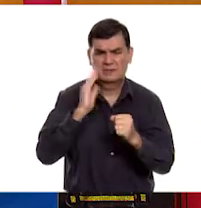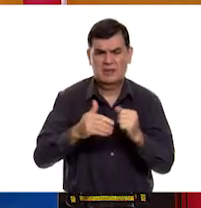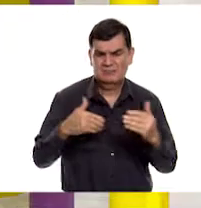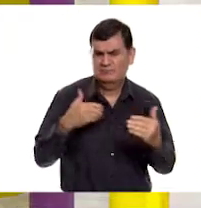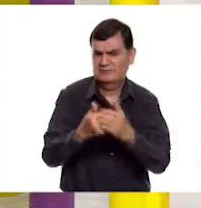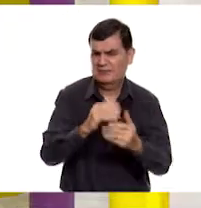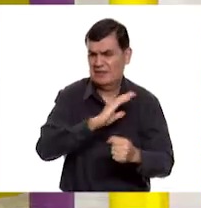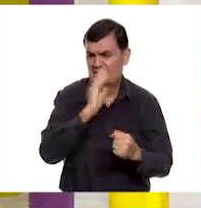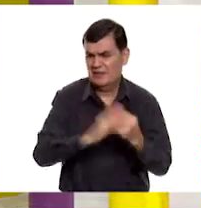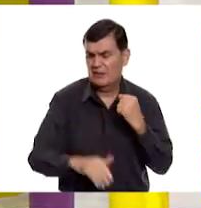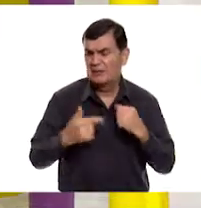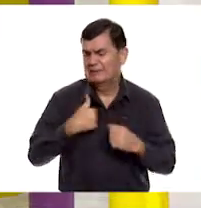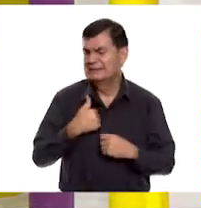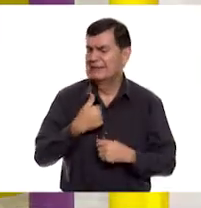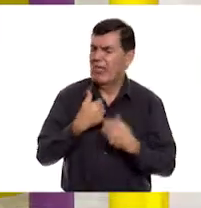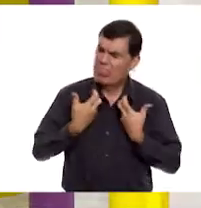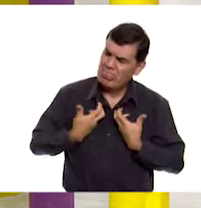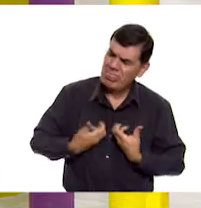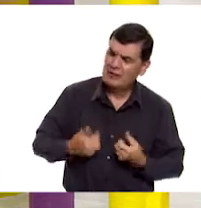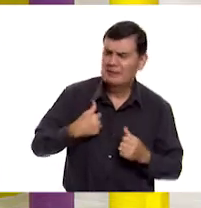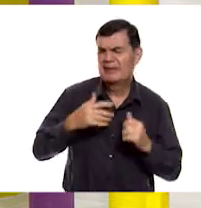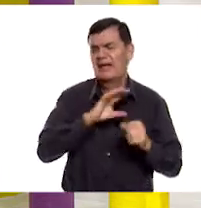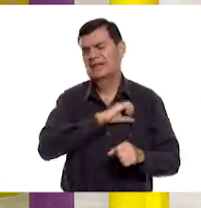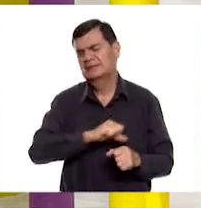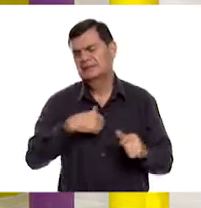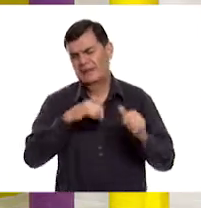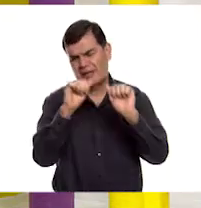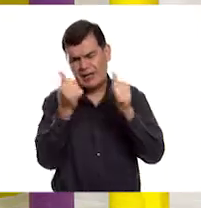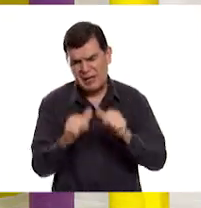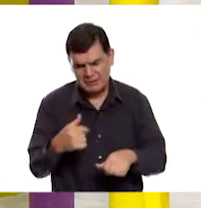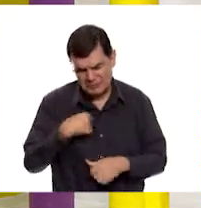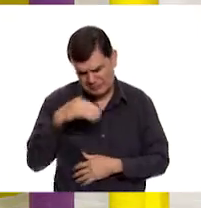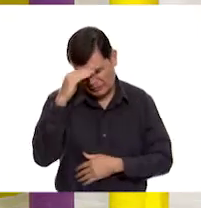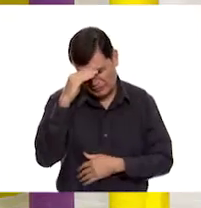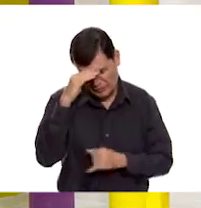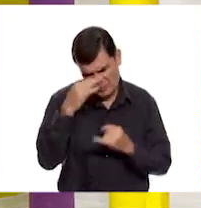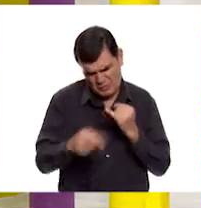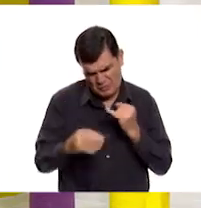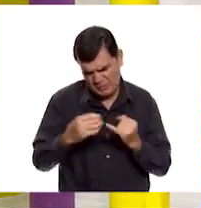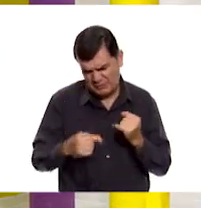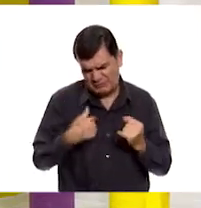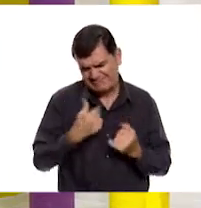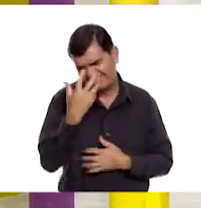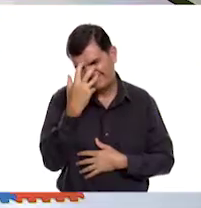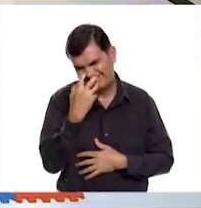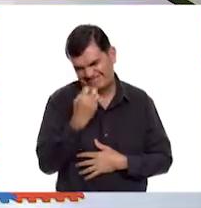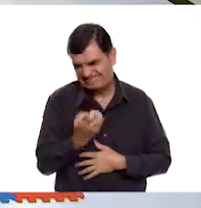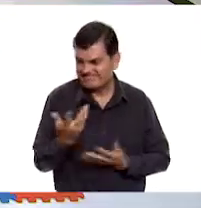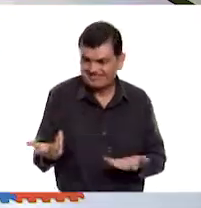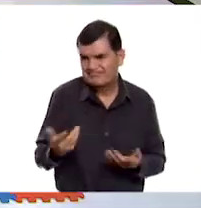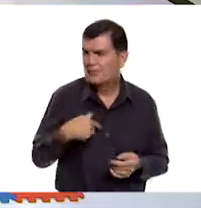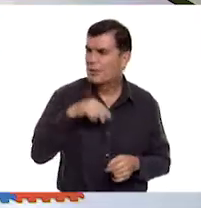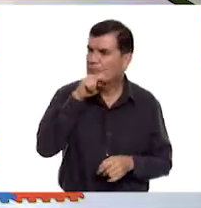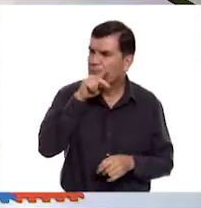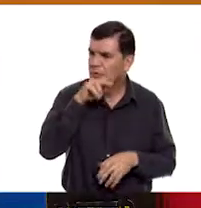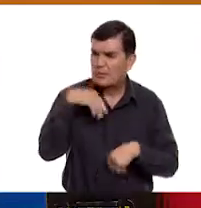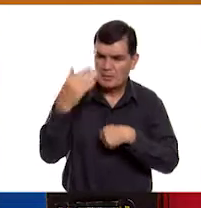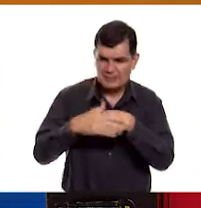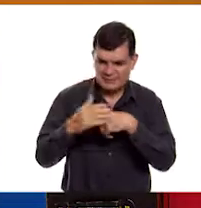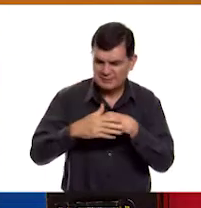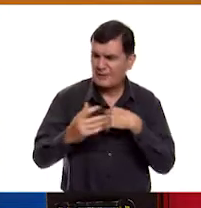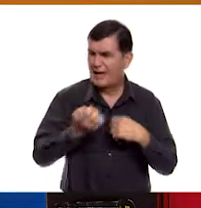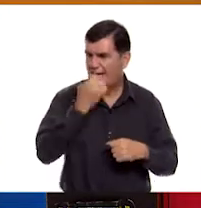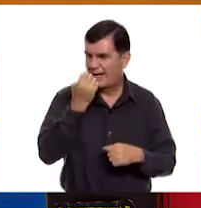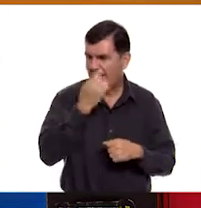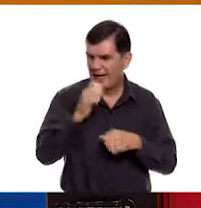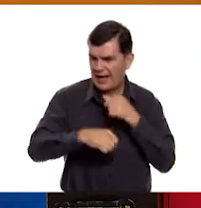Ay, sí, ya sé. Porque a me gusta muchísimo la clase de arte. Y pensar que es la última, pues no me pone bien. Bueno, no te preocupes porque el próximo ciclo escolar